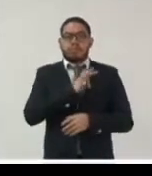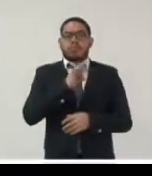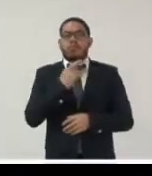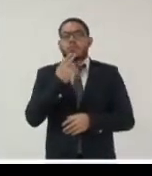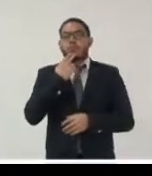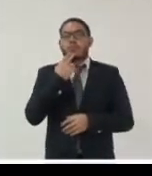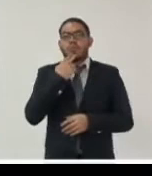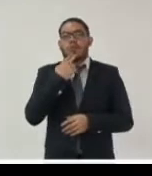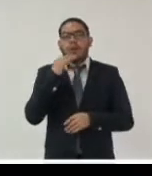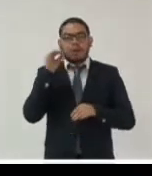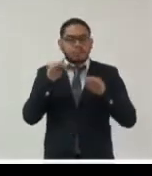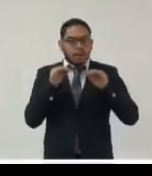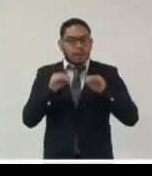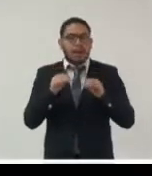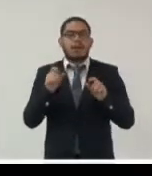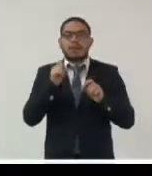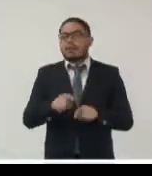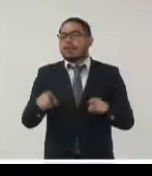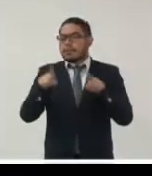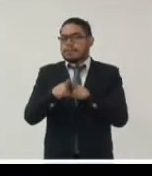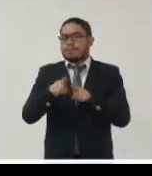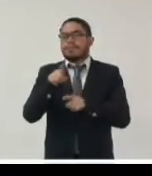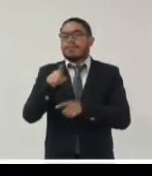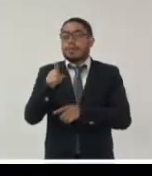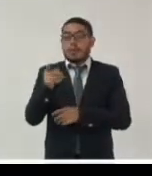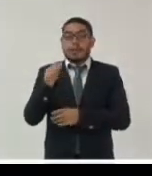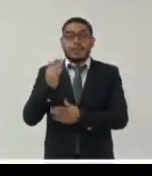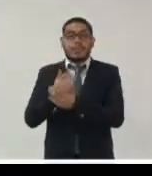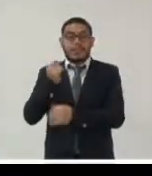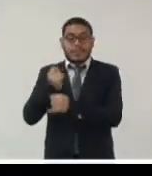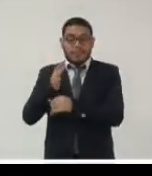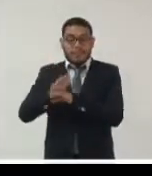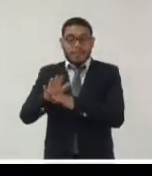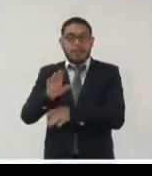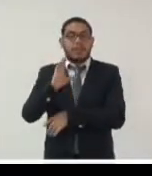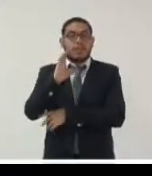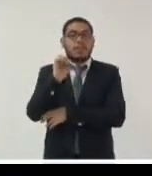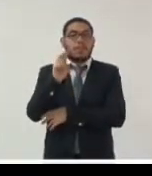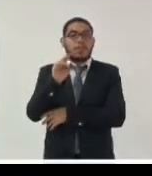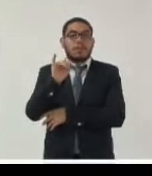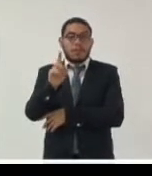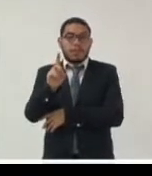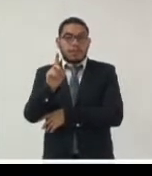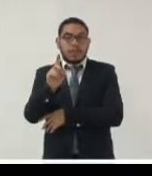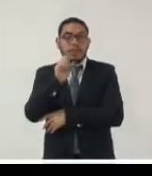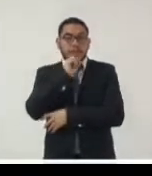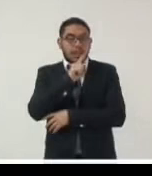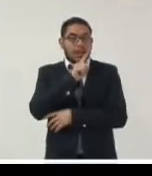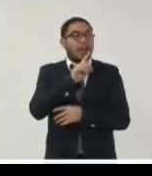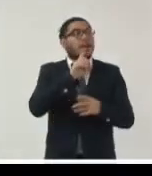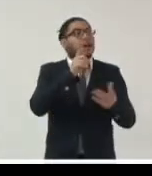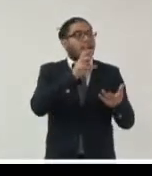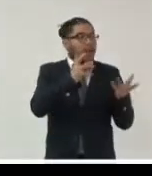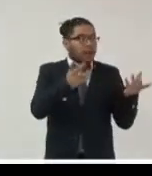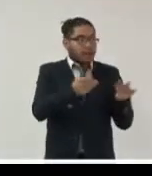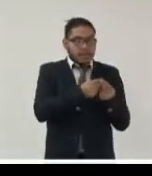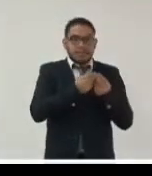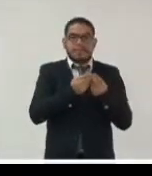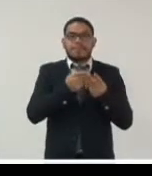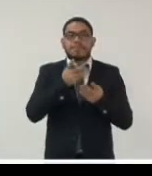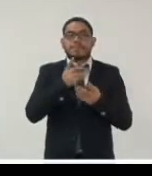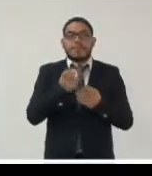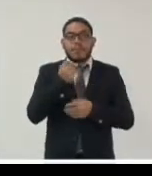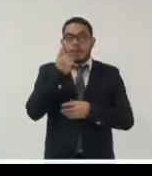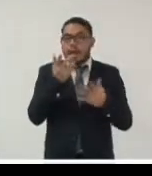lo mismo con los datos del covid lo mismo se manifiestan los documentos que han sido